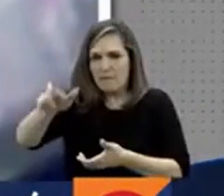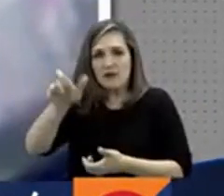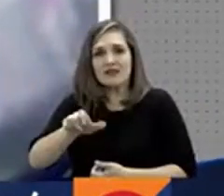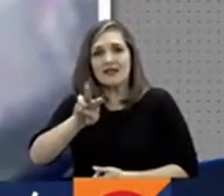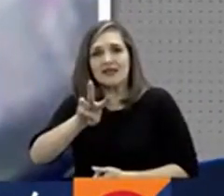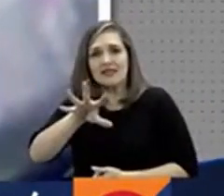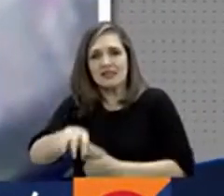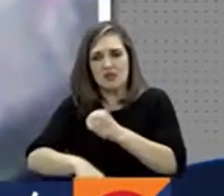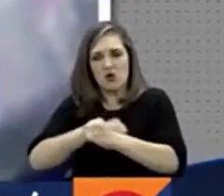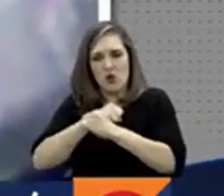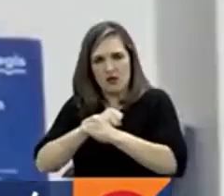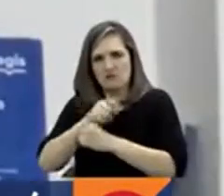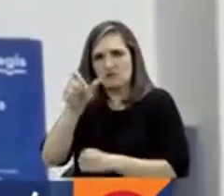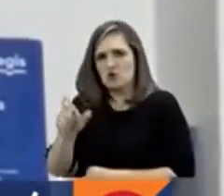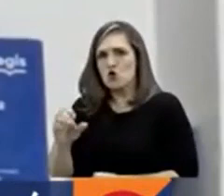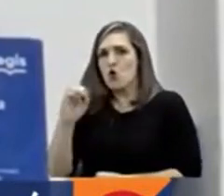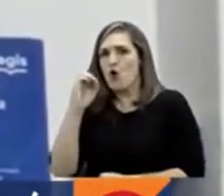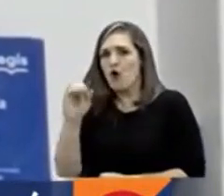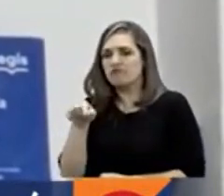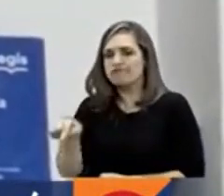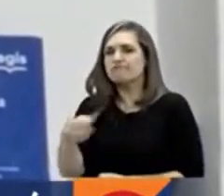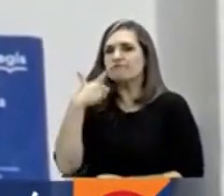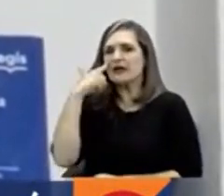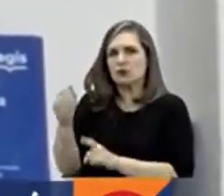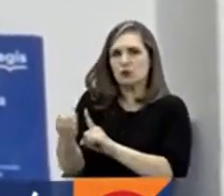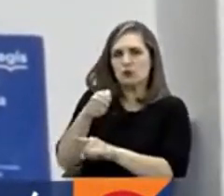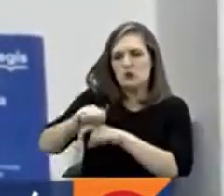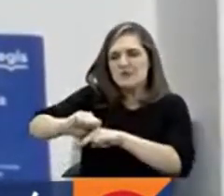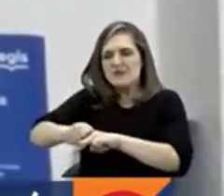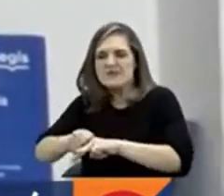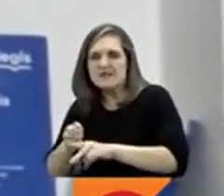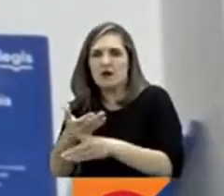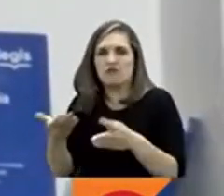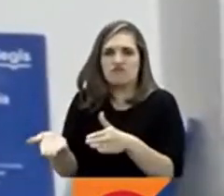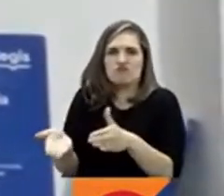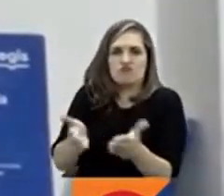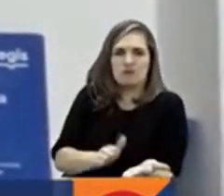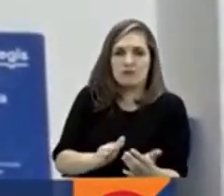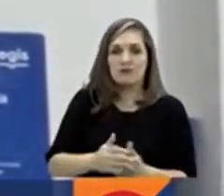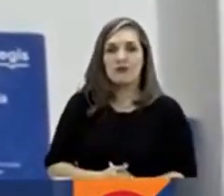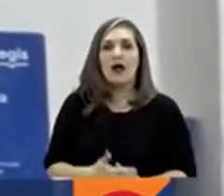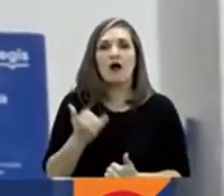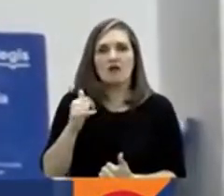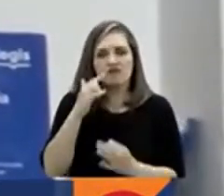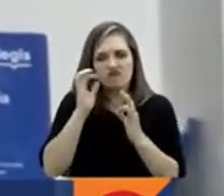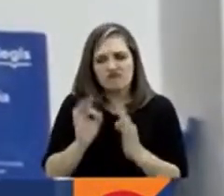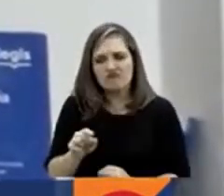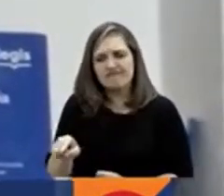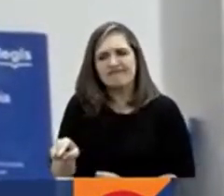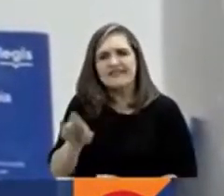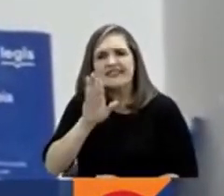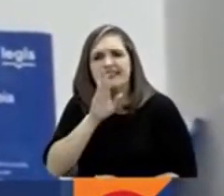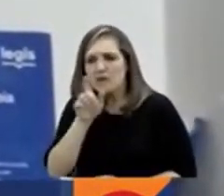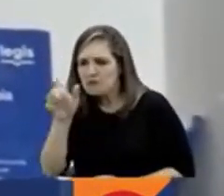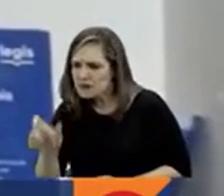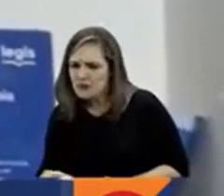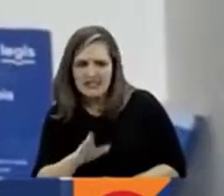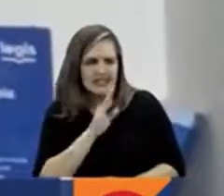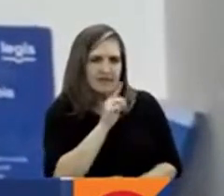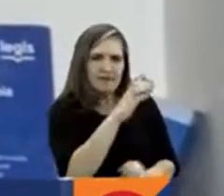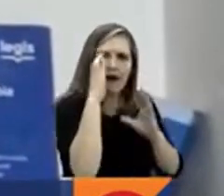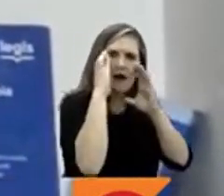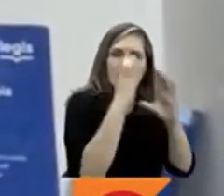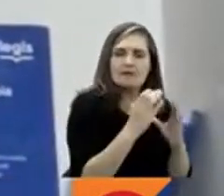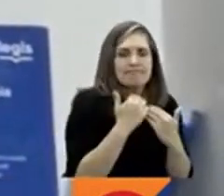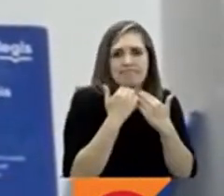signos de tortura. Importante para ello que se aclare efectivamente la procedencia de estas víctimas, que